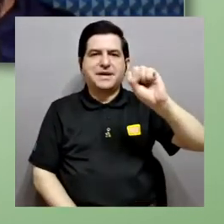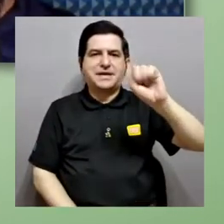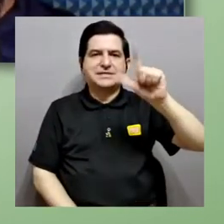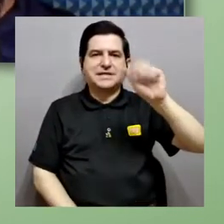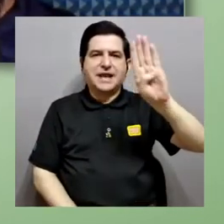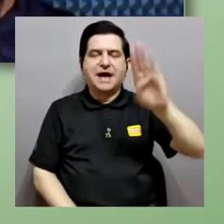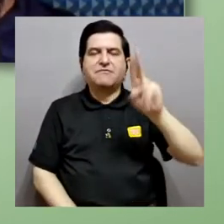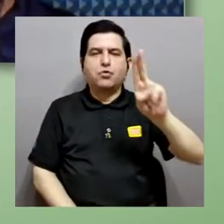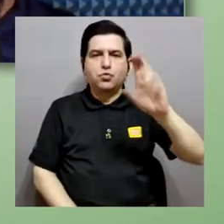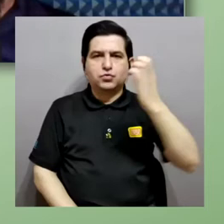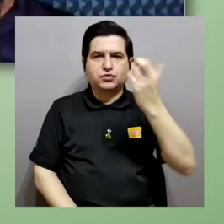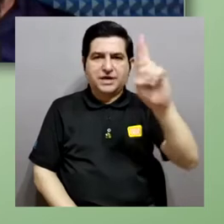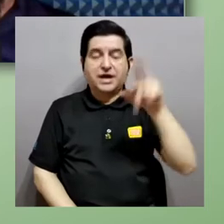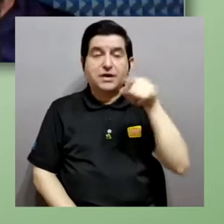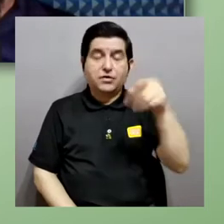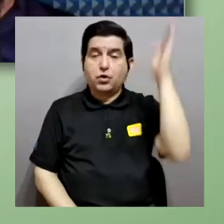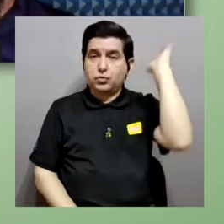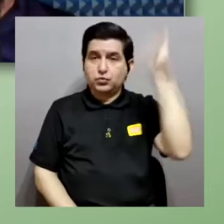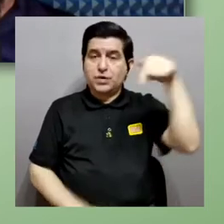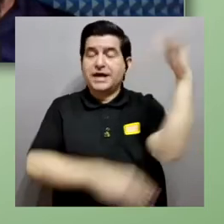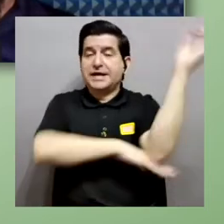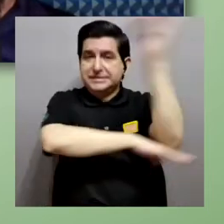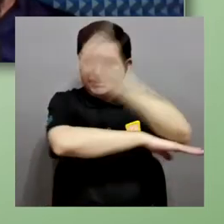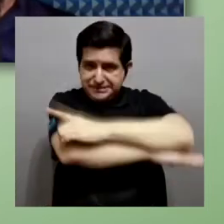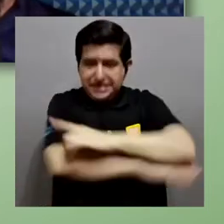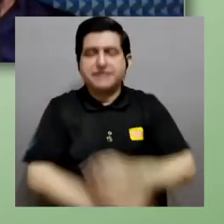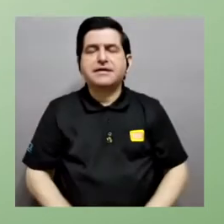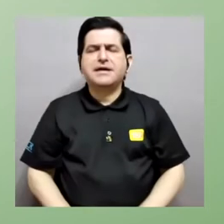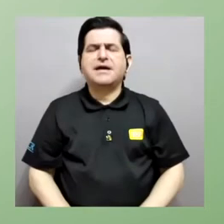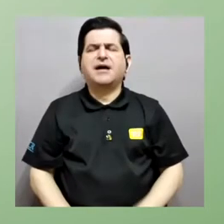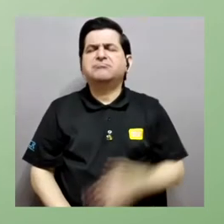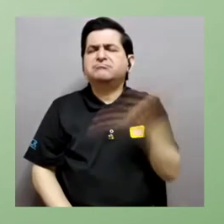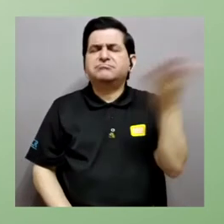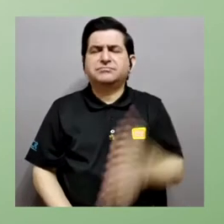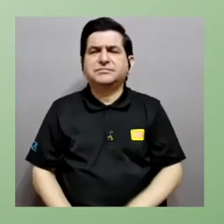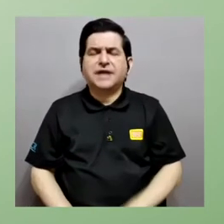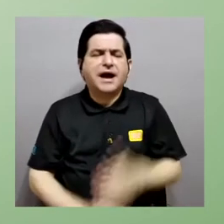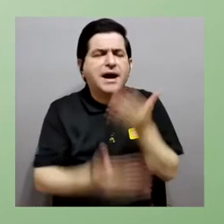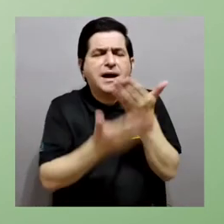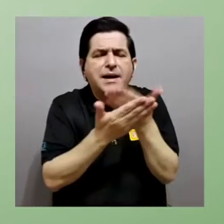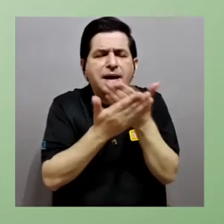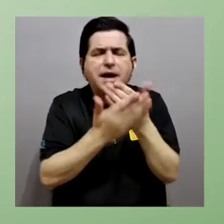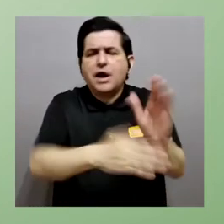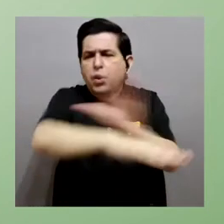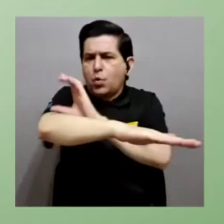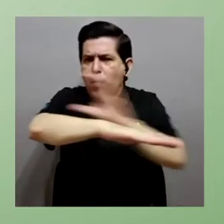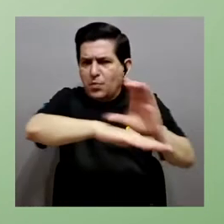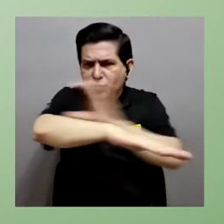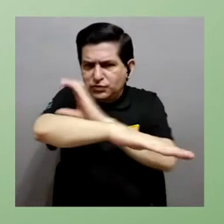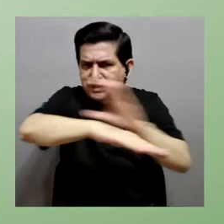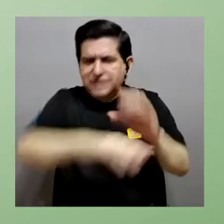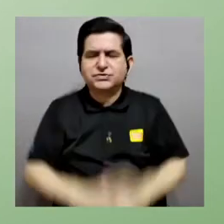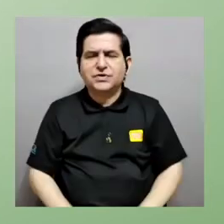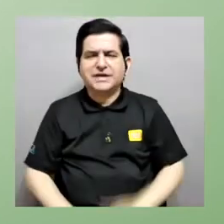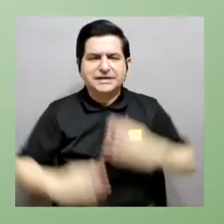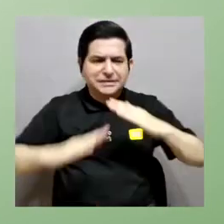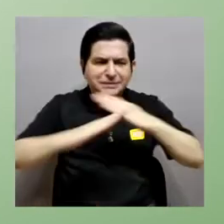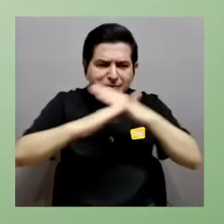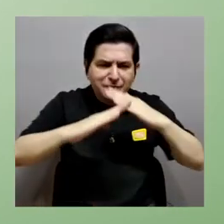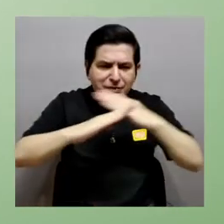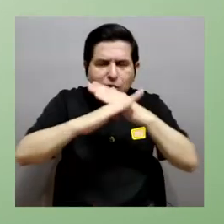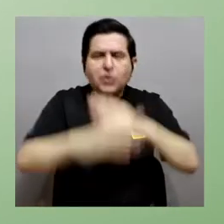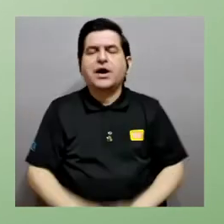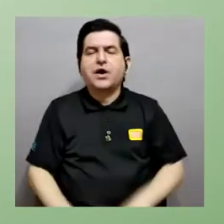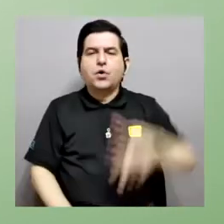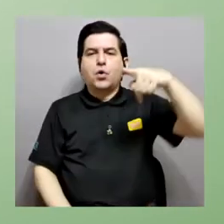su exposición el día de hoy va a ser precisamente sobre simulación computacional de inhibidores de la proteasa